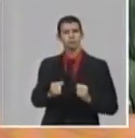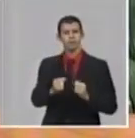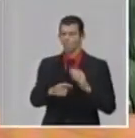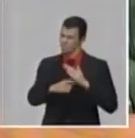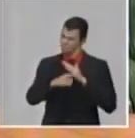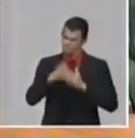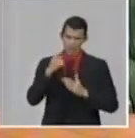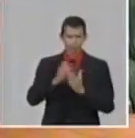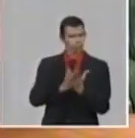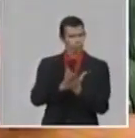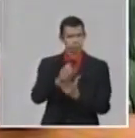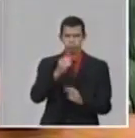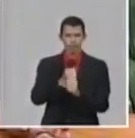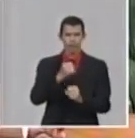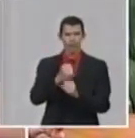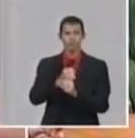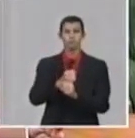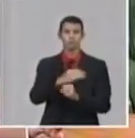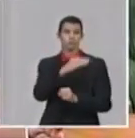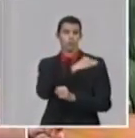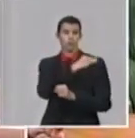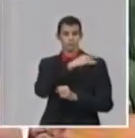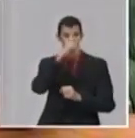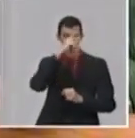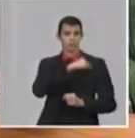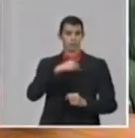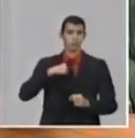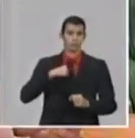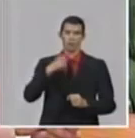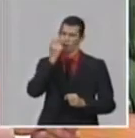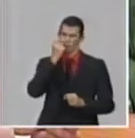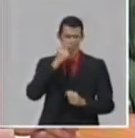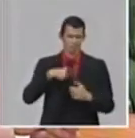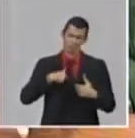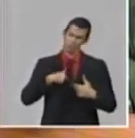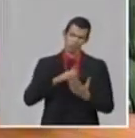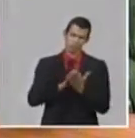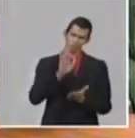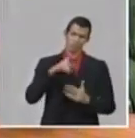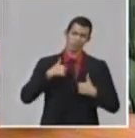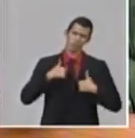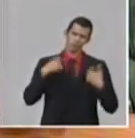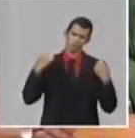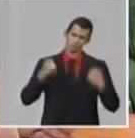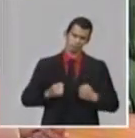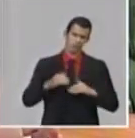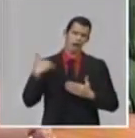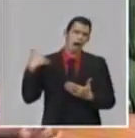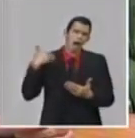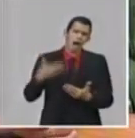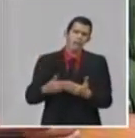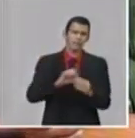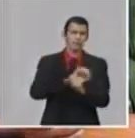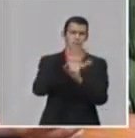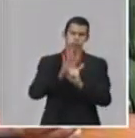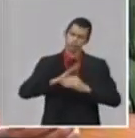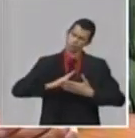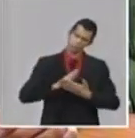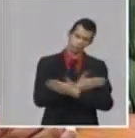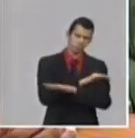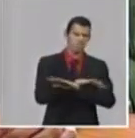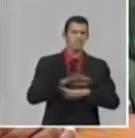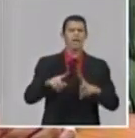15 días y él nos ha manifestado que no, que él va a estar ahí hasta que este problema en nuestro país se